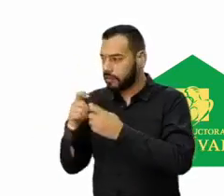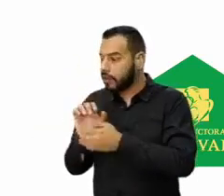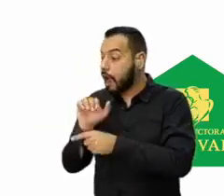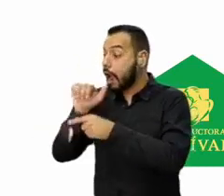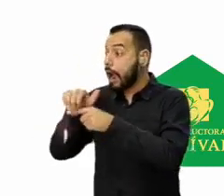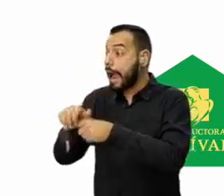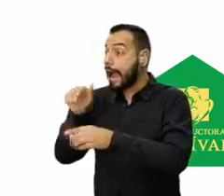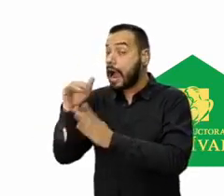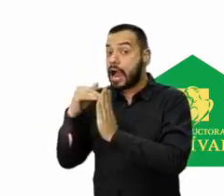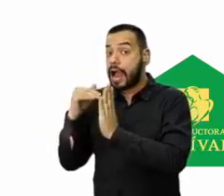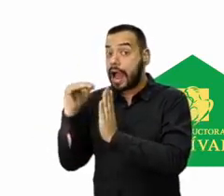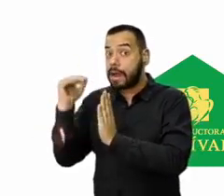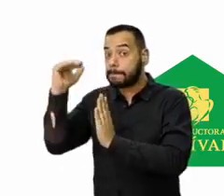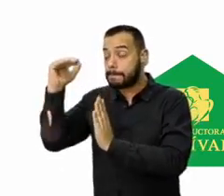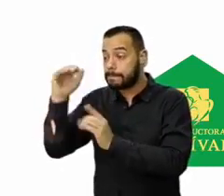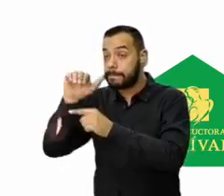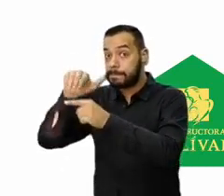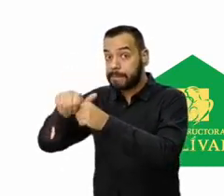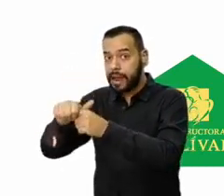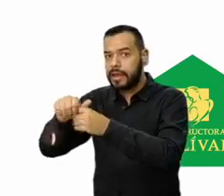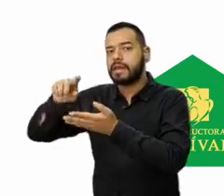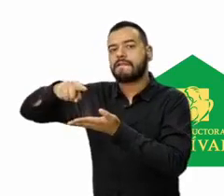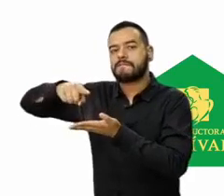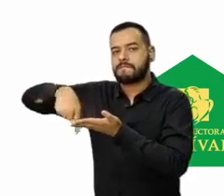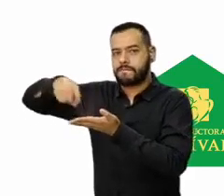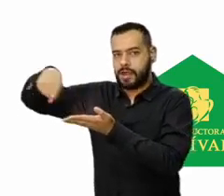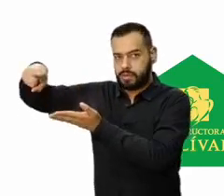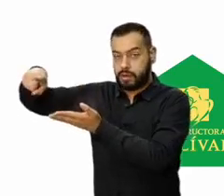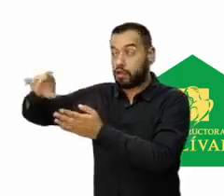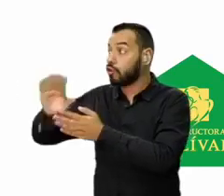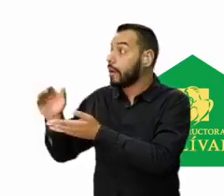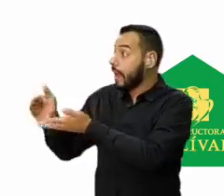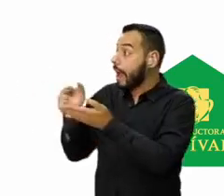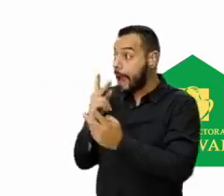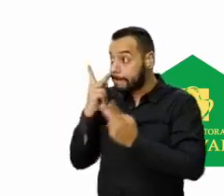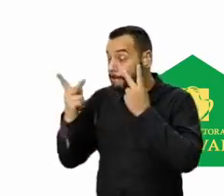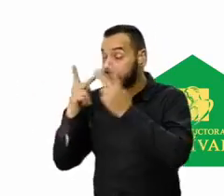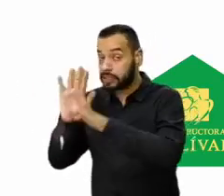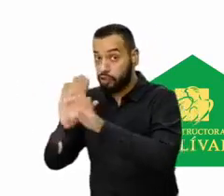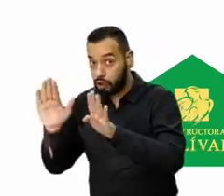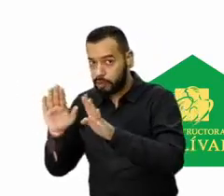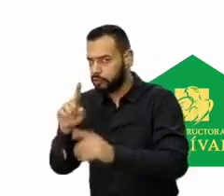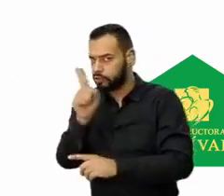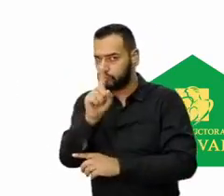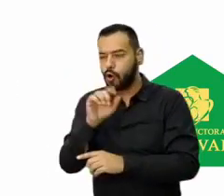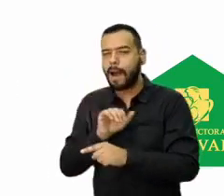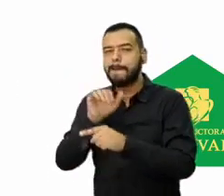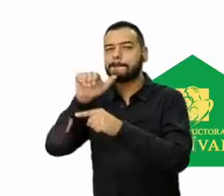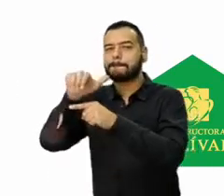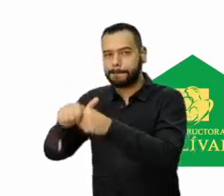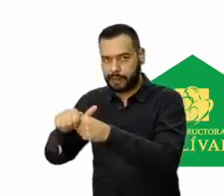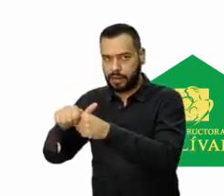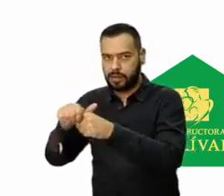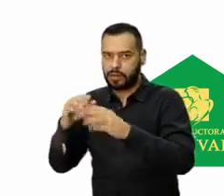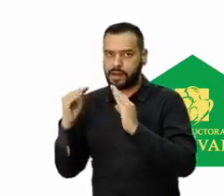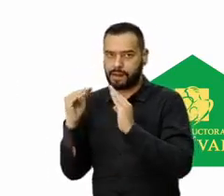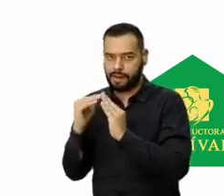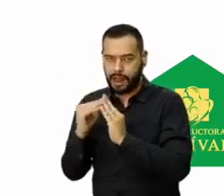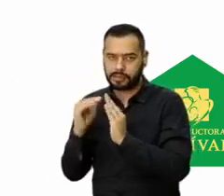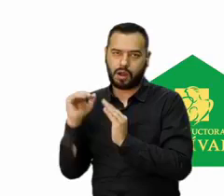firman. Eso es muy importante, no solamente la visita y recibir la cotización, sino haber separado la vivienda.